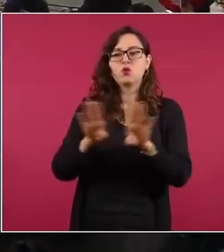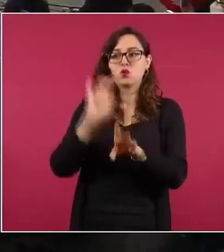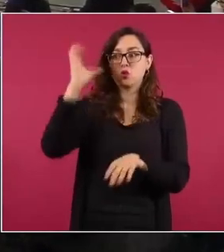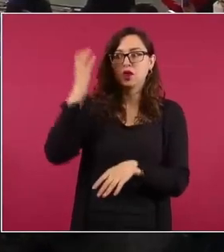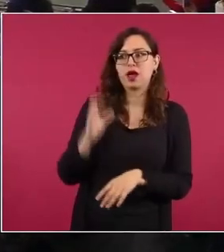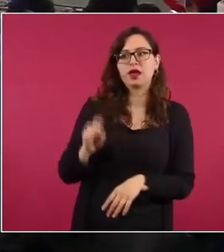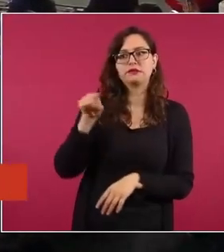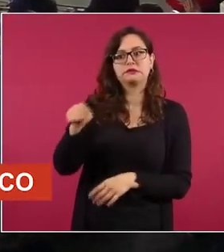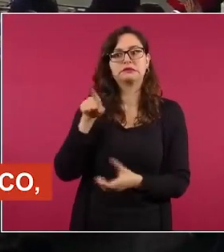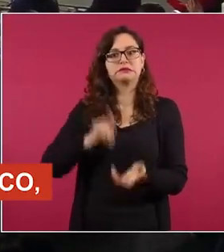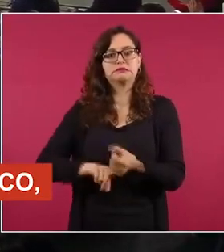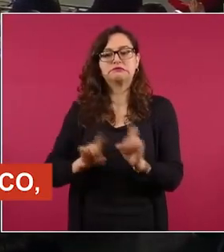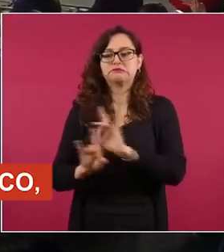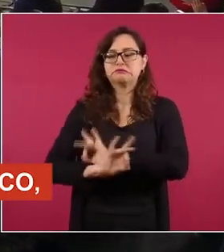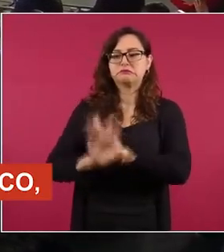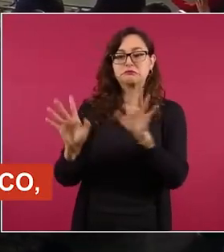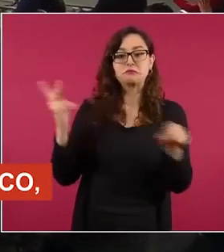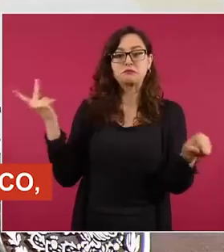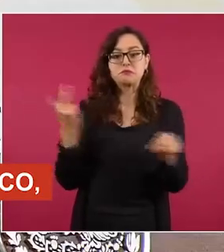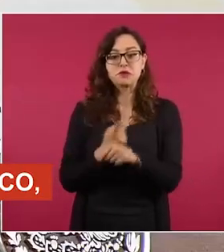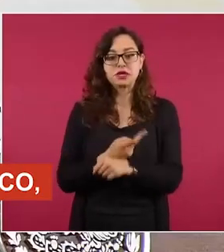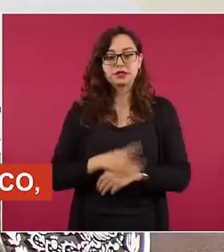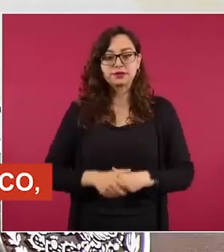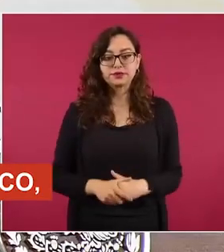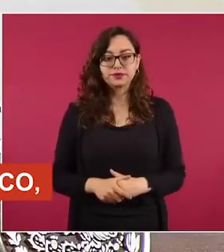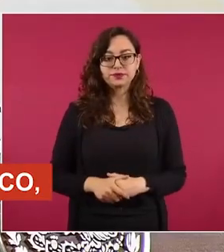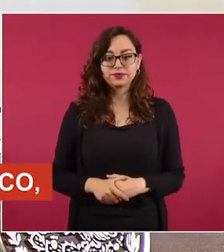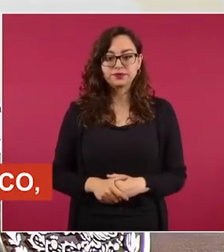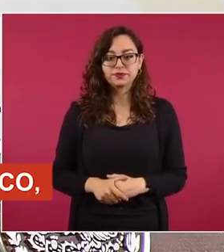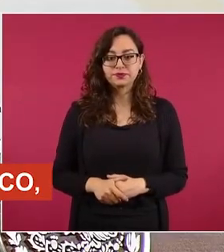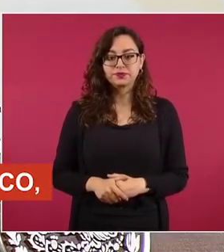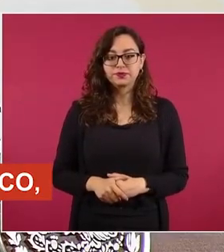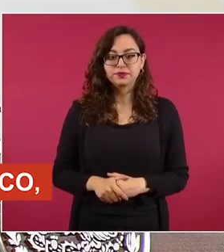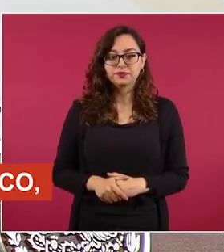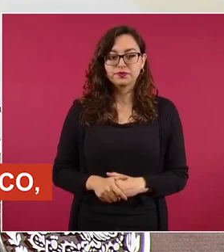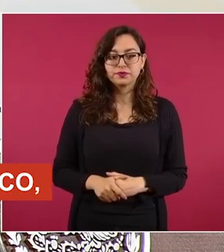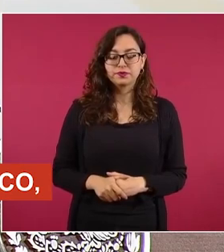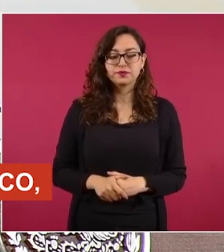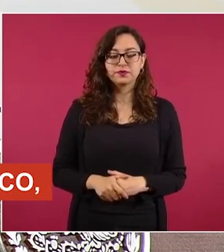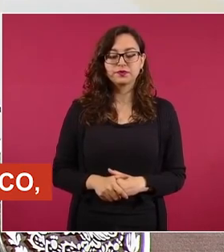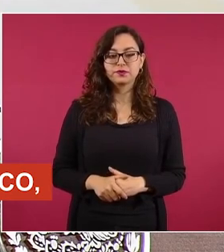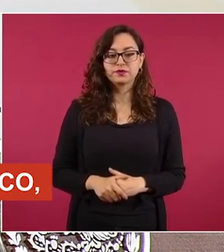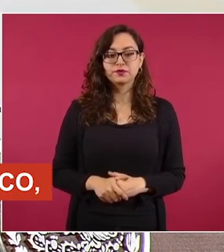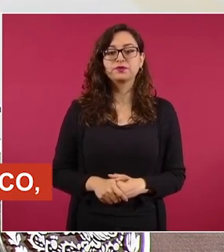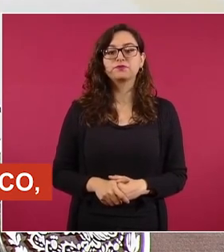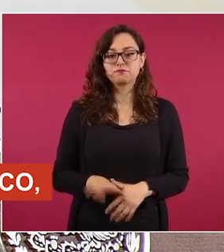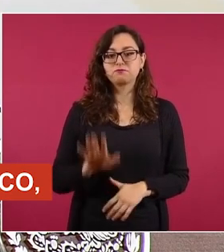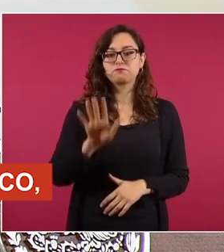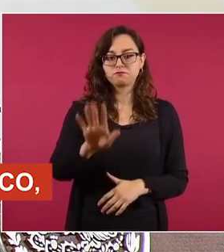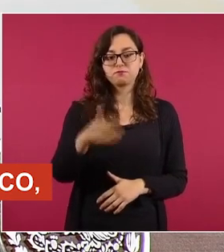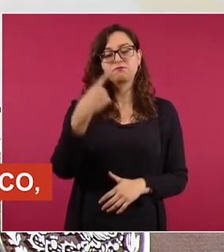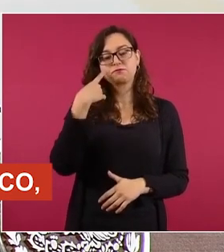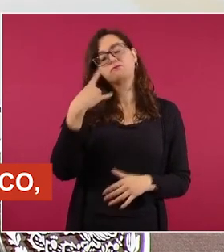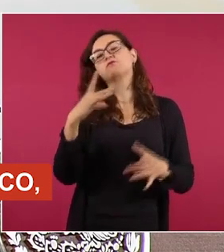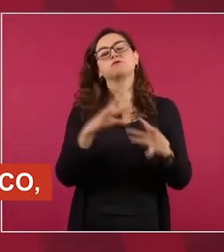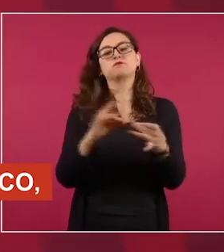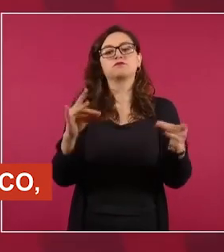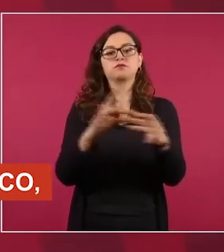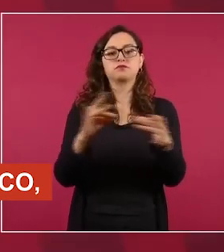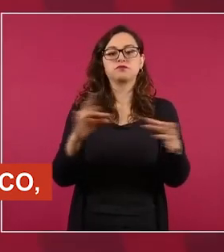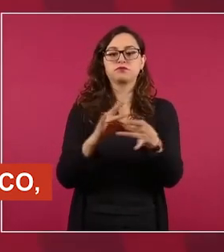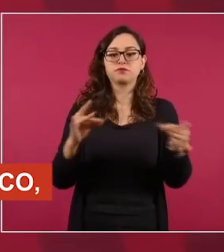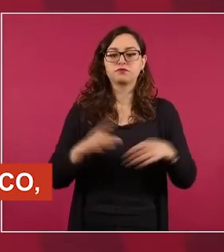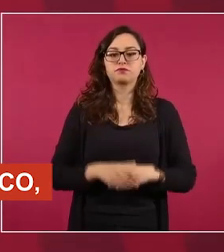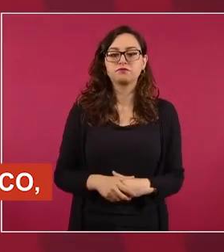Es cierto, hubo un ataque cibernético, así le